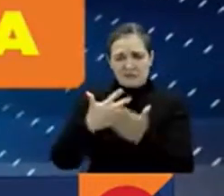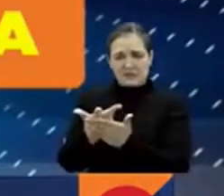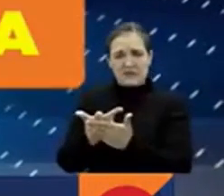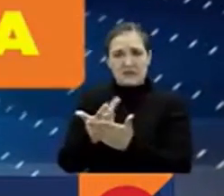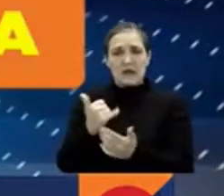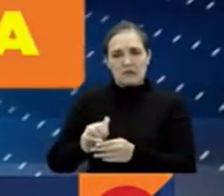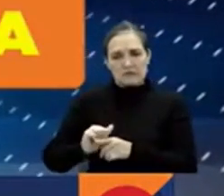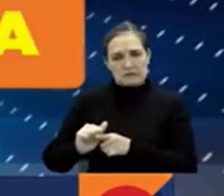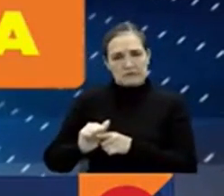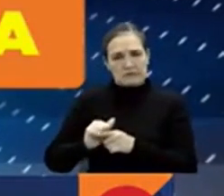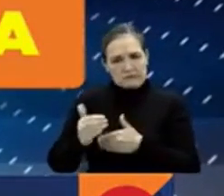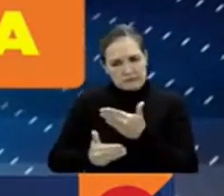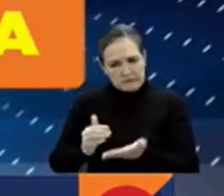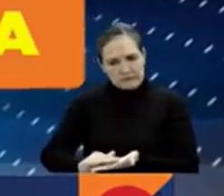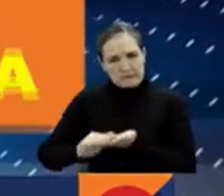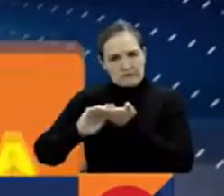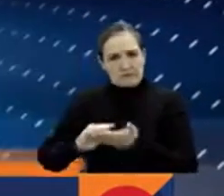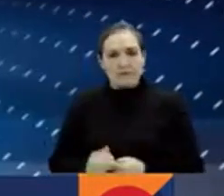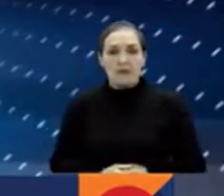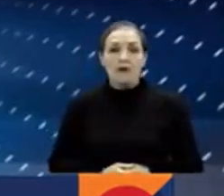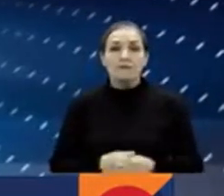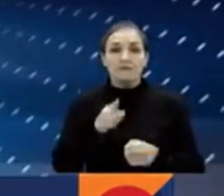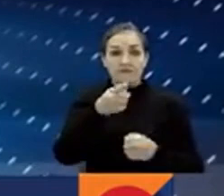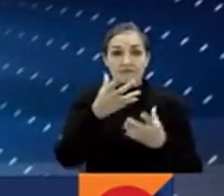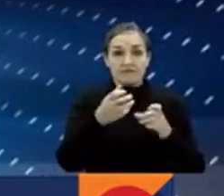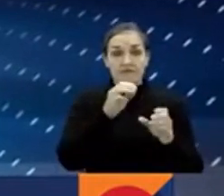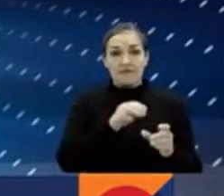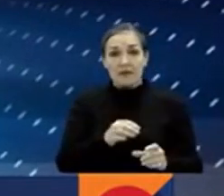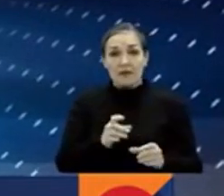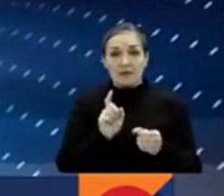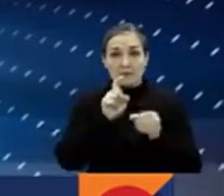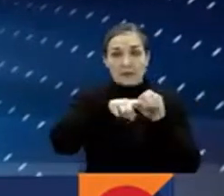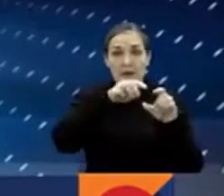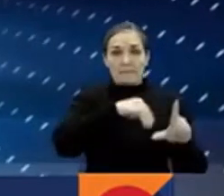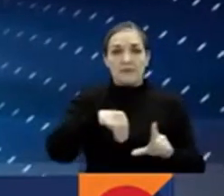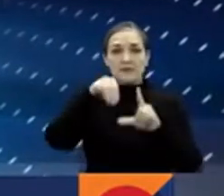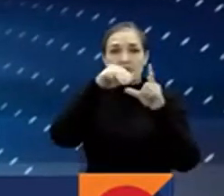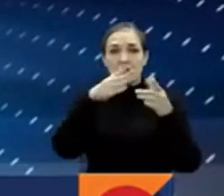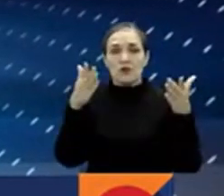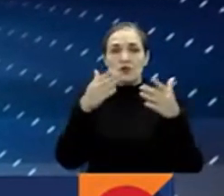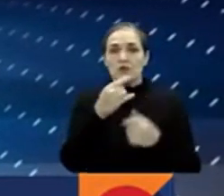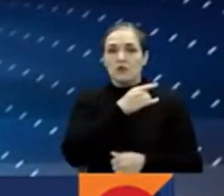Conozcan las oportunidades de estudiar maestrías en la Universidad de Salamanca en España.